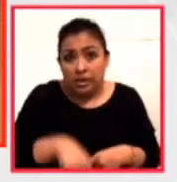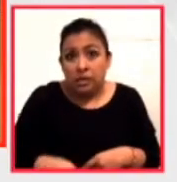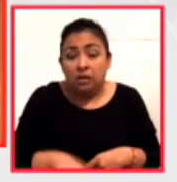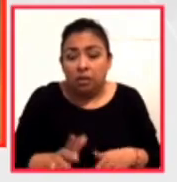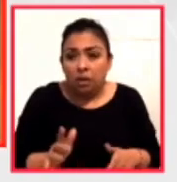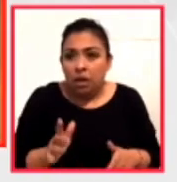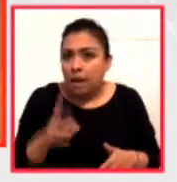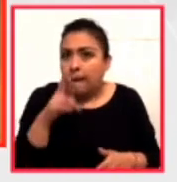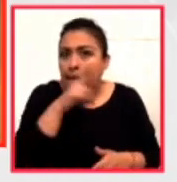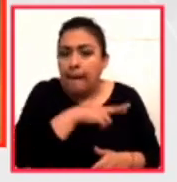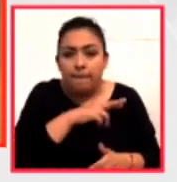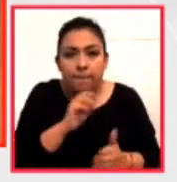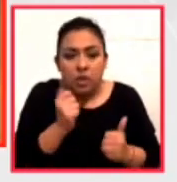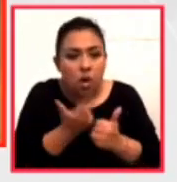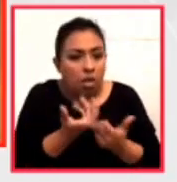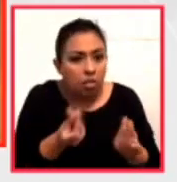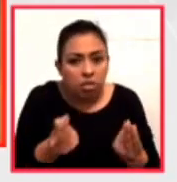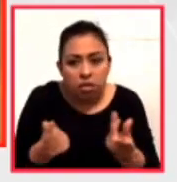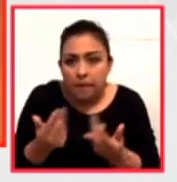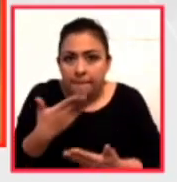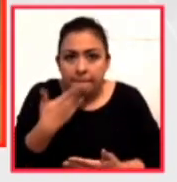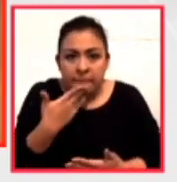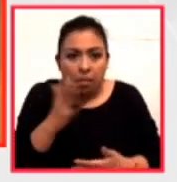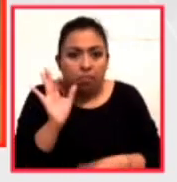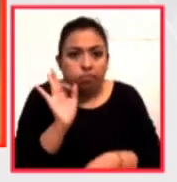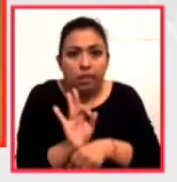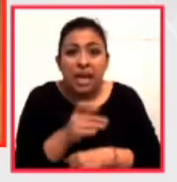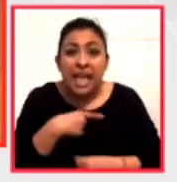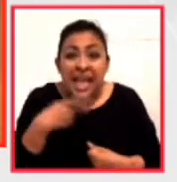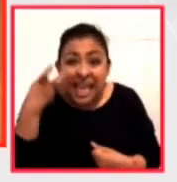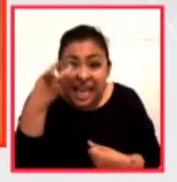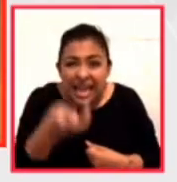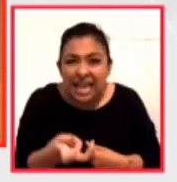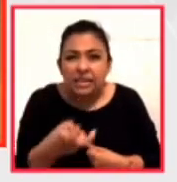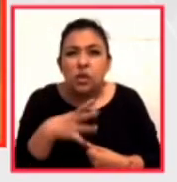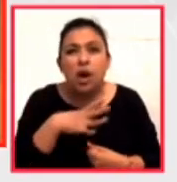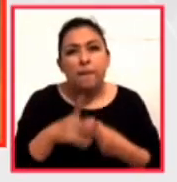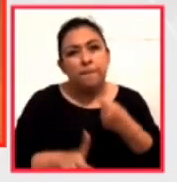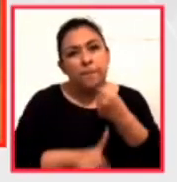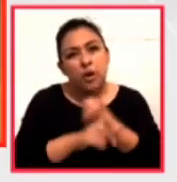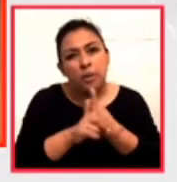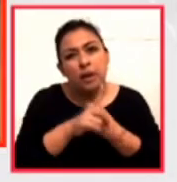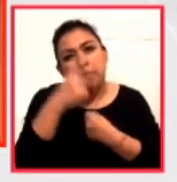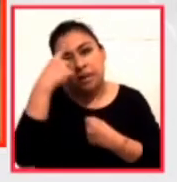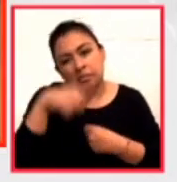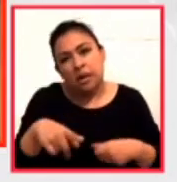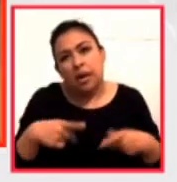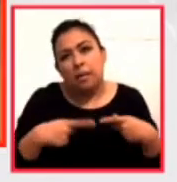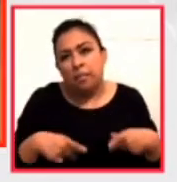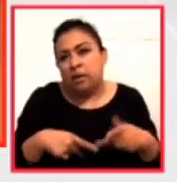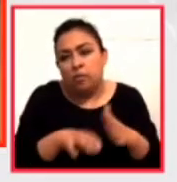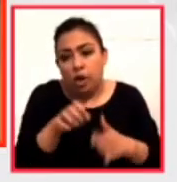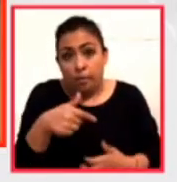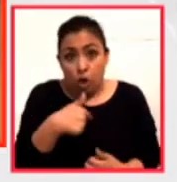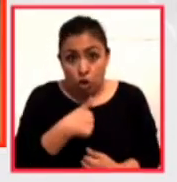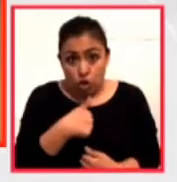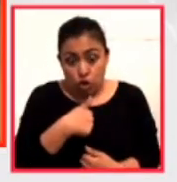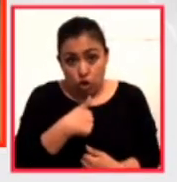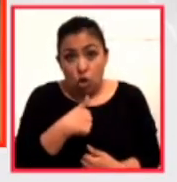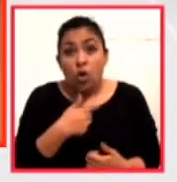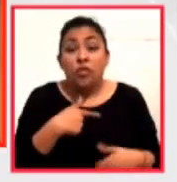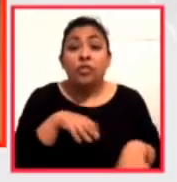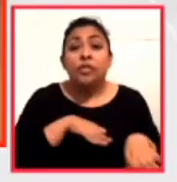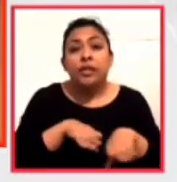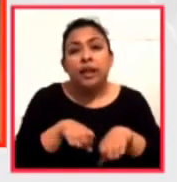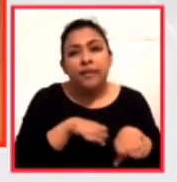rápida, bastante eficiente, pero eso genera problemas para gente como yo que estoy trabajando